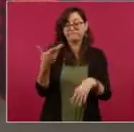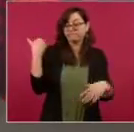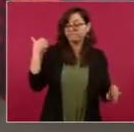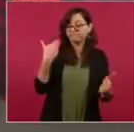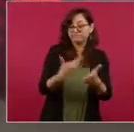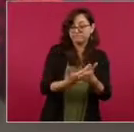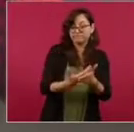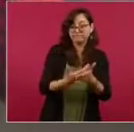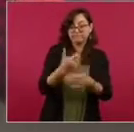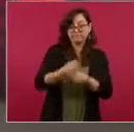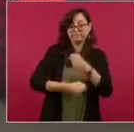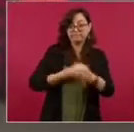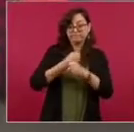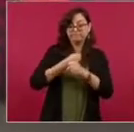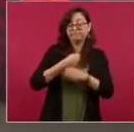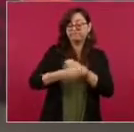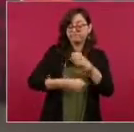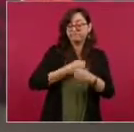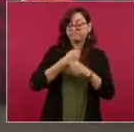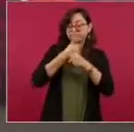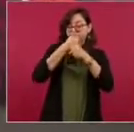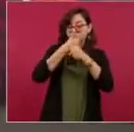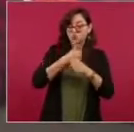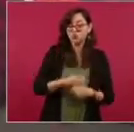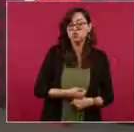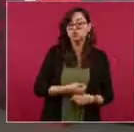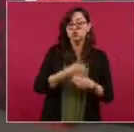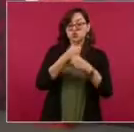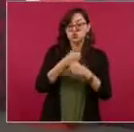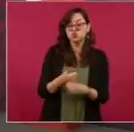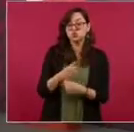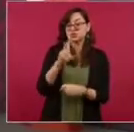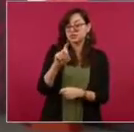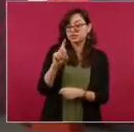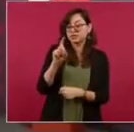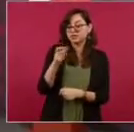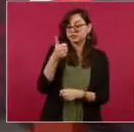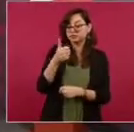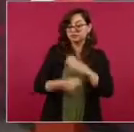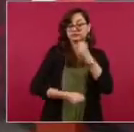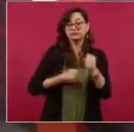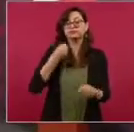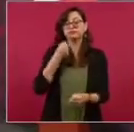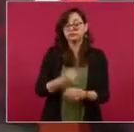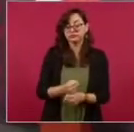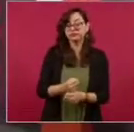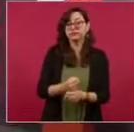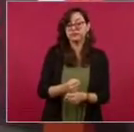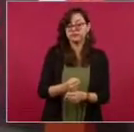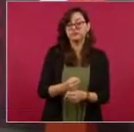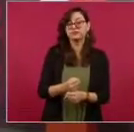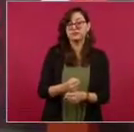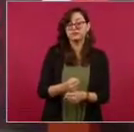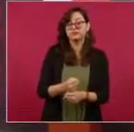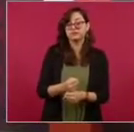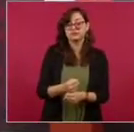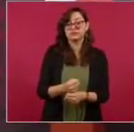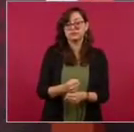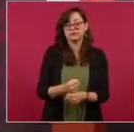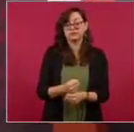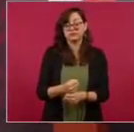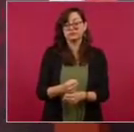durante 36 años de una